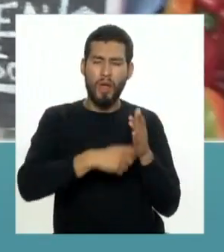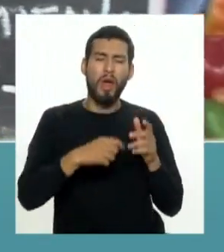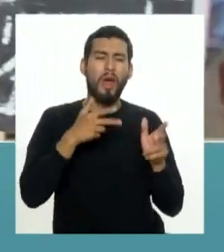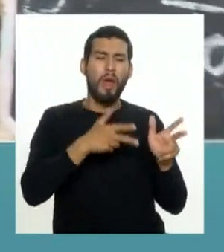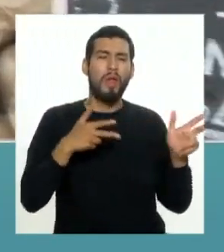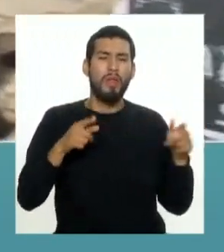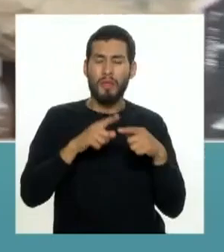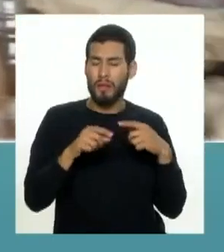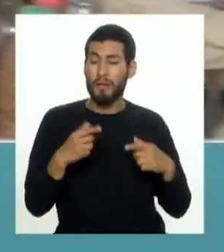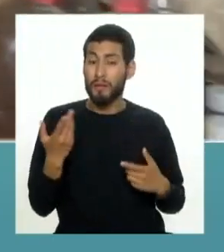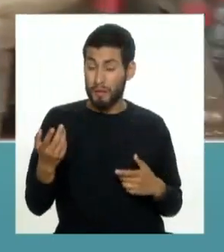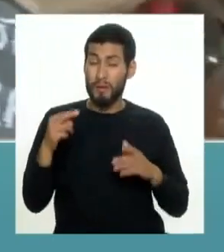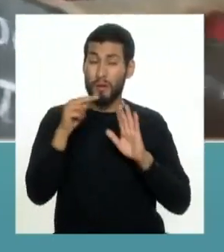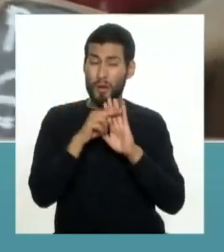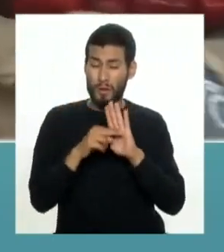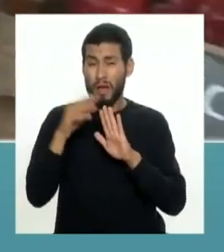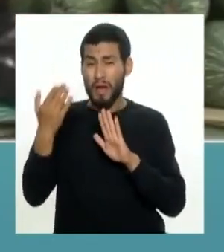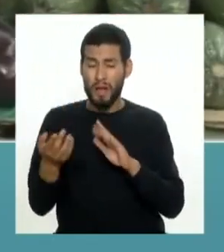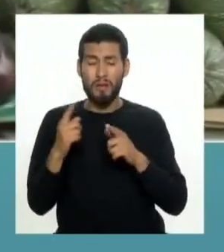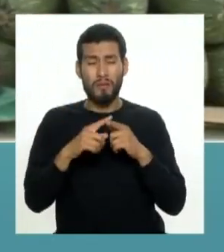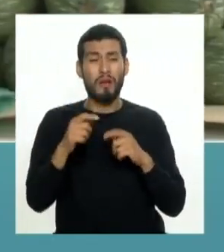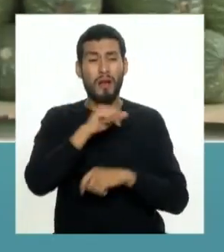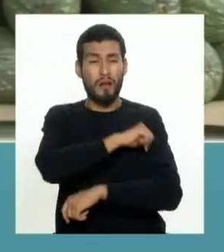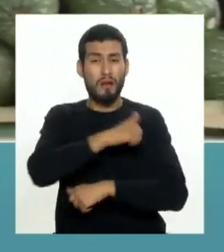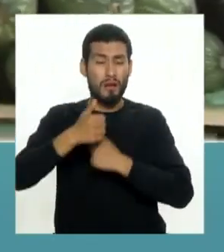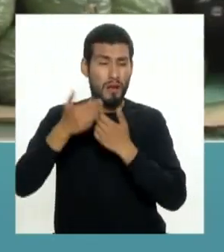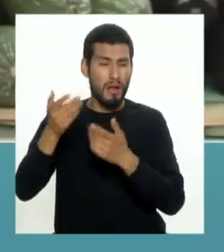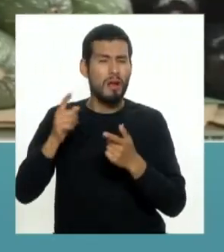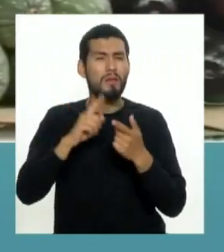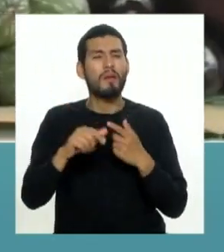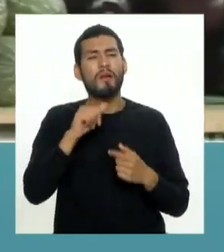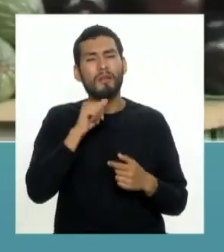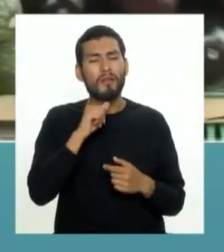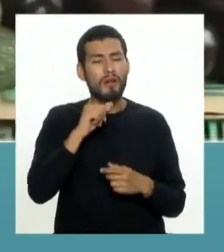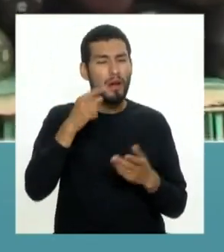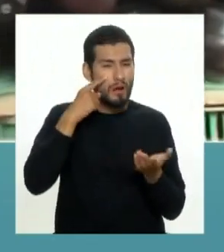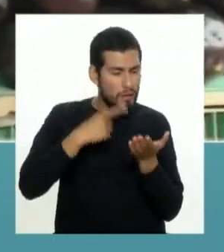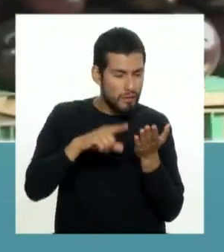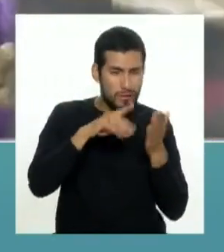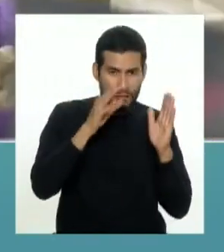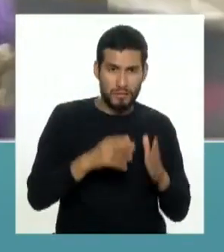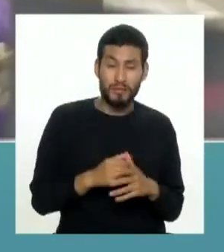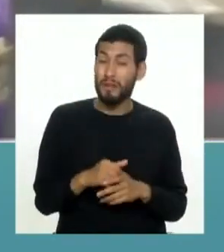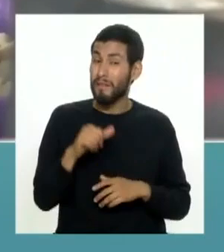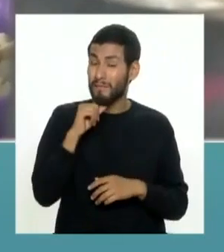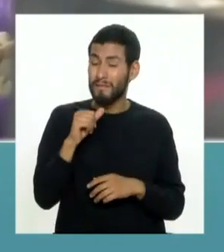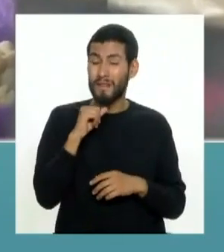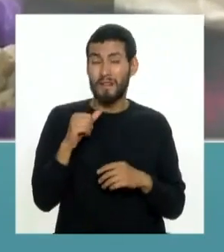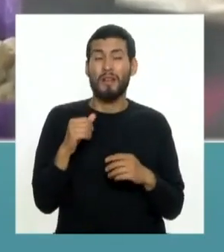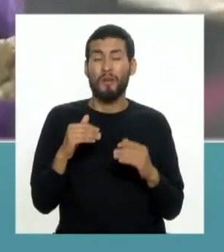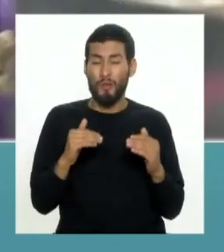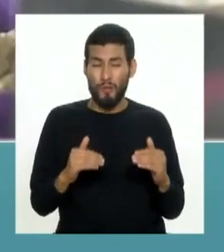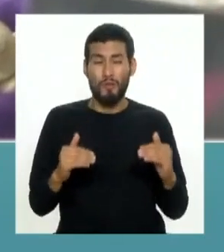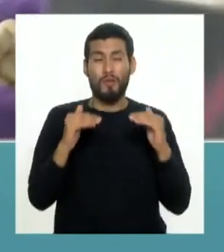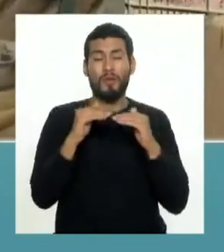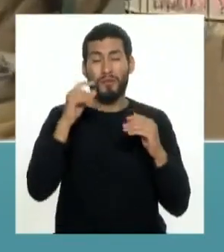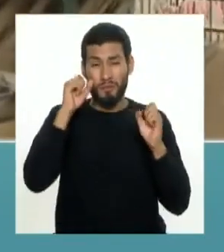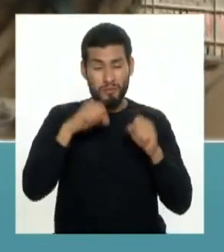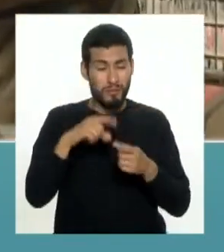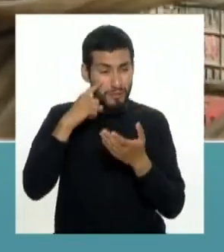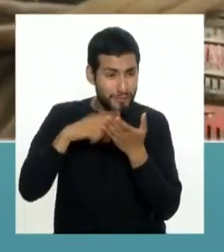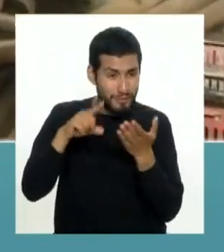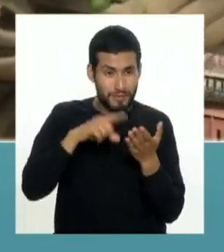hay autoridades designadas para asumir la tarea hay lo que no hay es capacidad de fiscalización y mientras no haya una capacidad efectiva de fiscalización